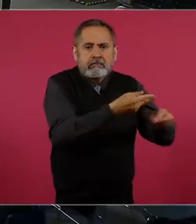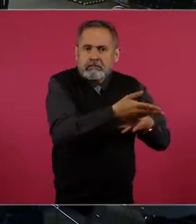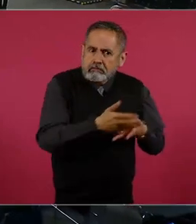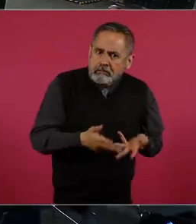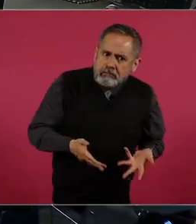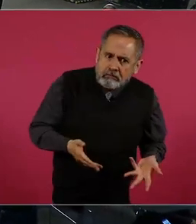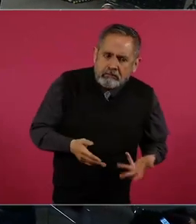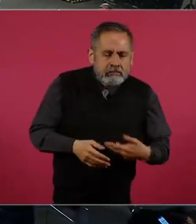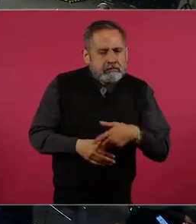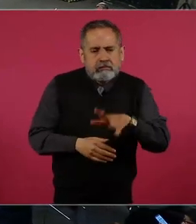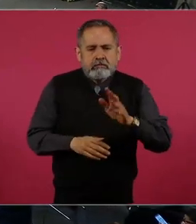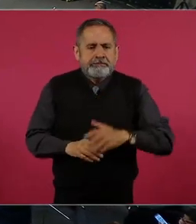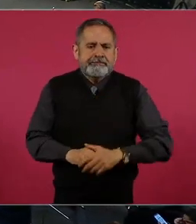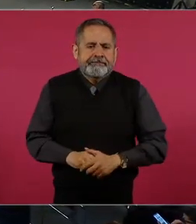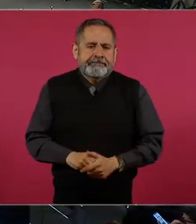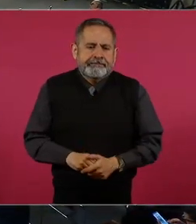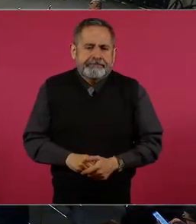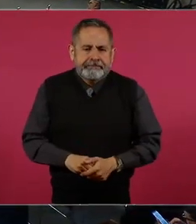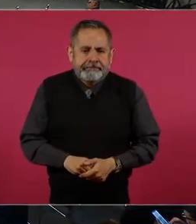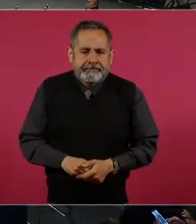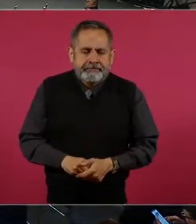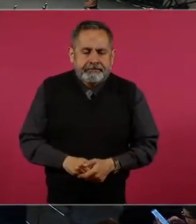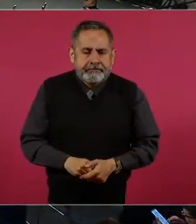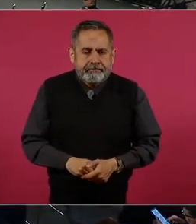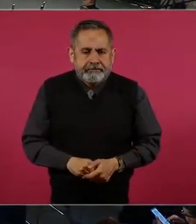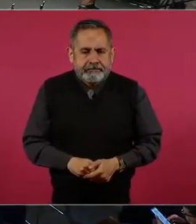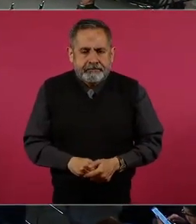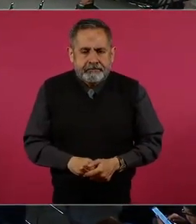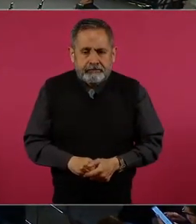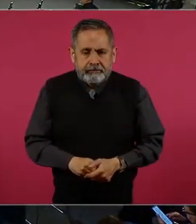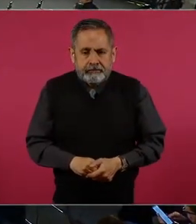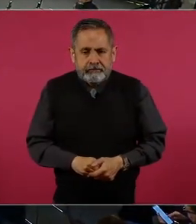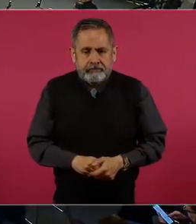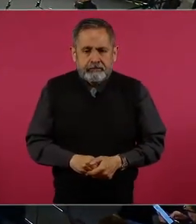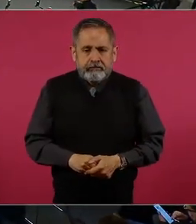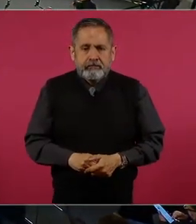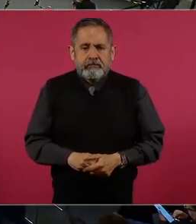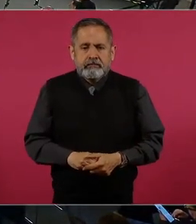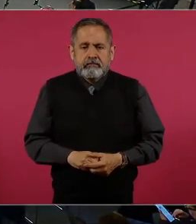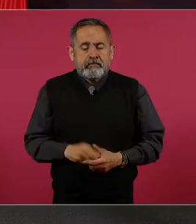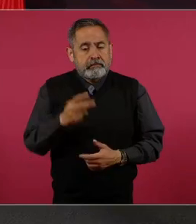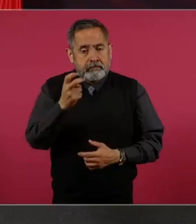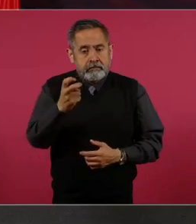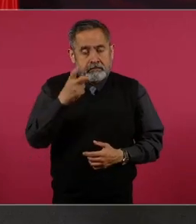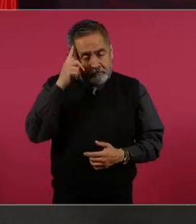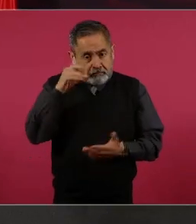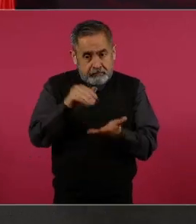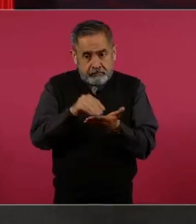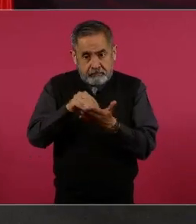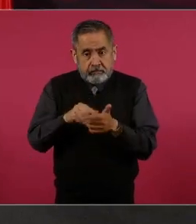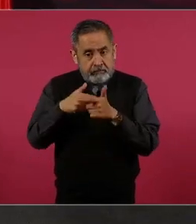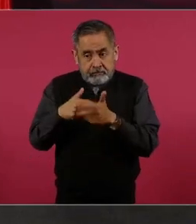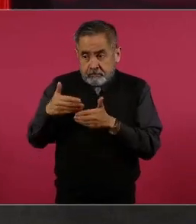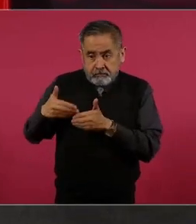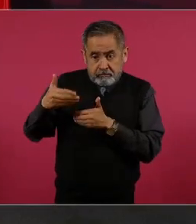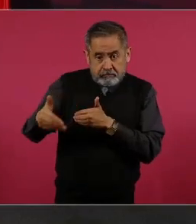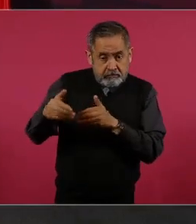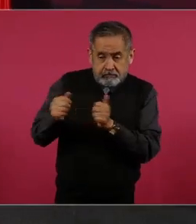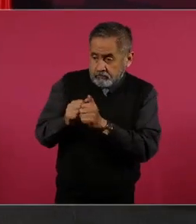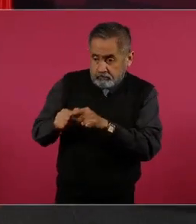Entonces, si eso se mantiene como va a suceder,